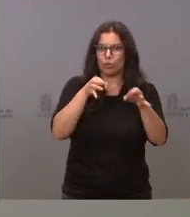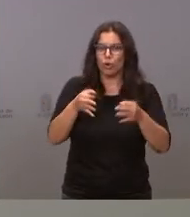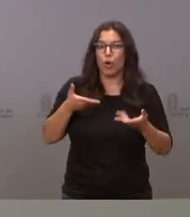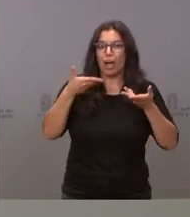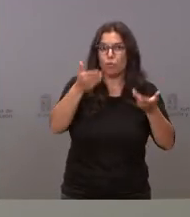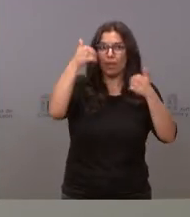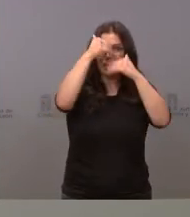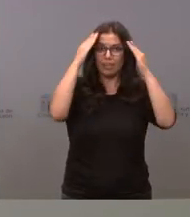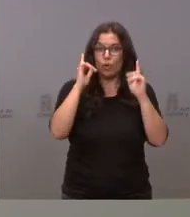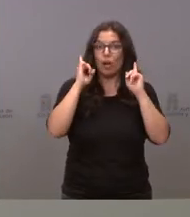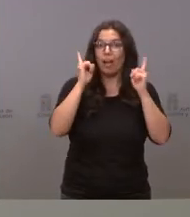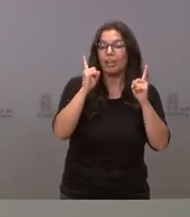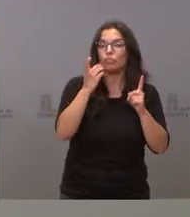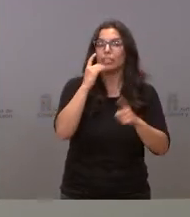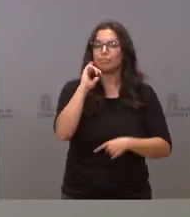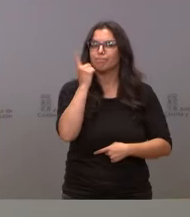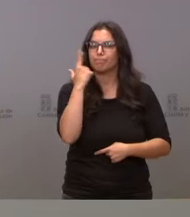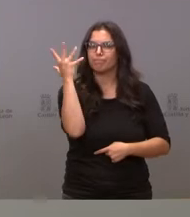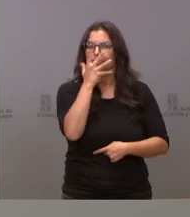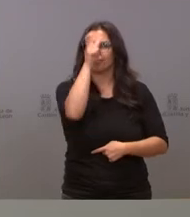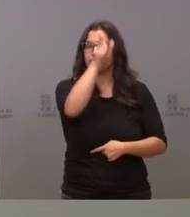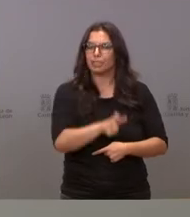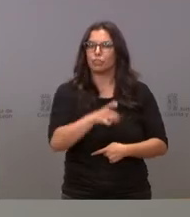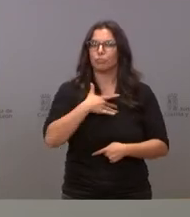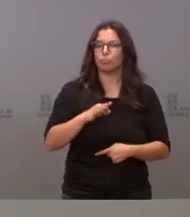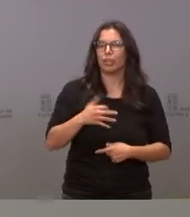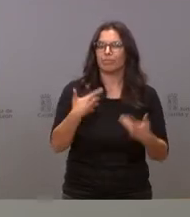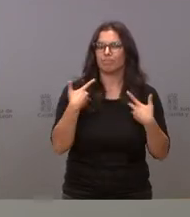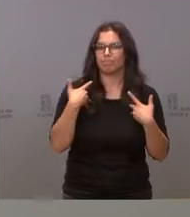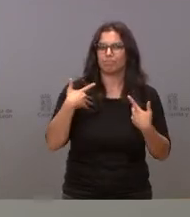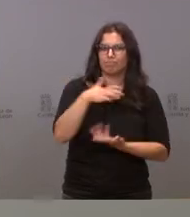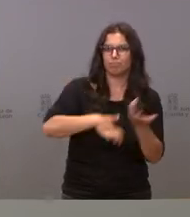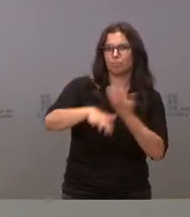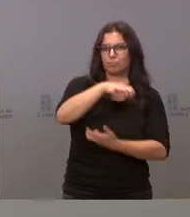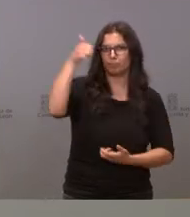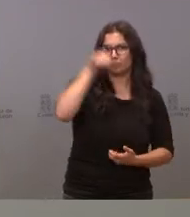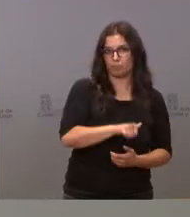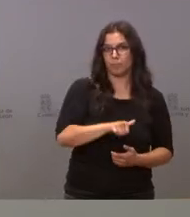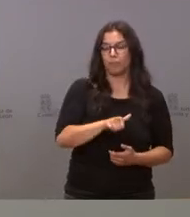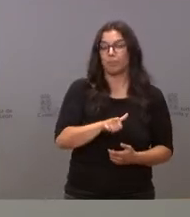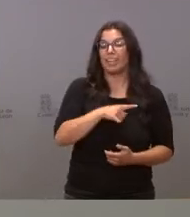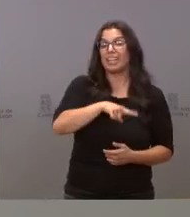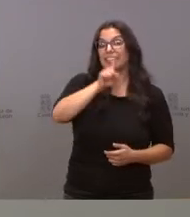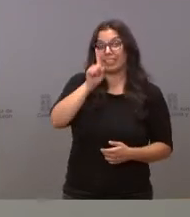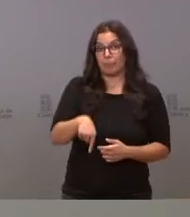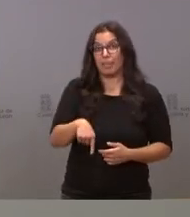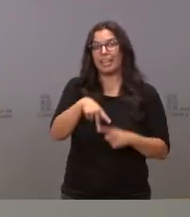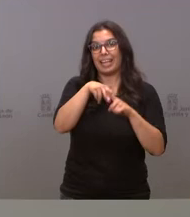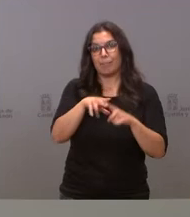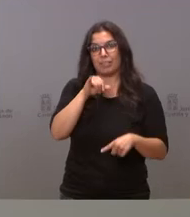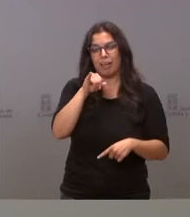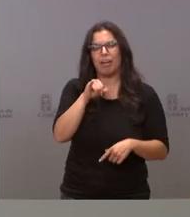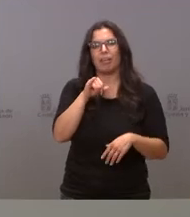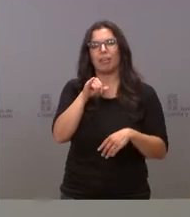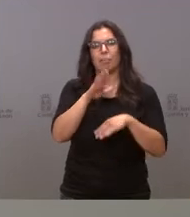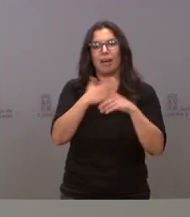asistencia en caso de que se detecte una posible víctima de violencia de género, pero también herramientas para